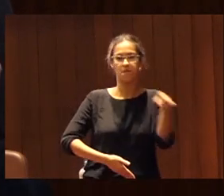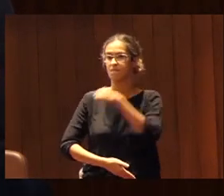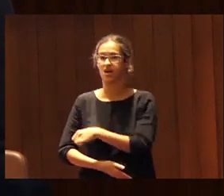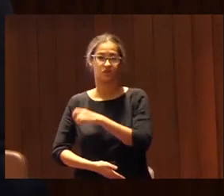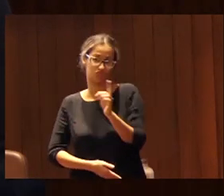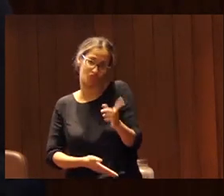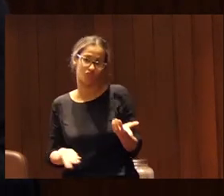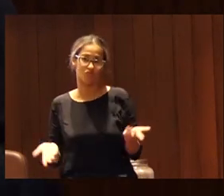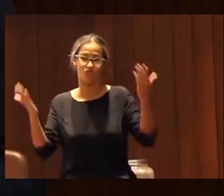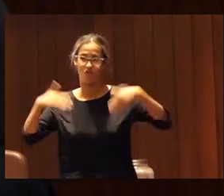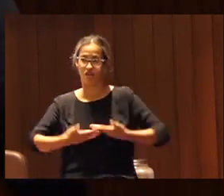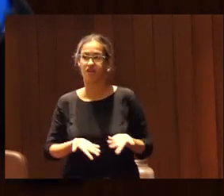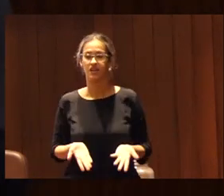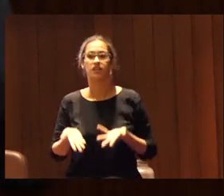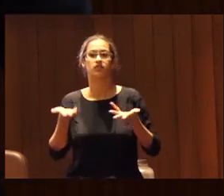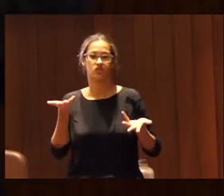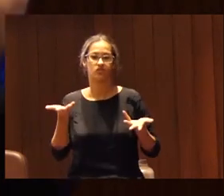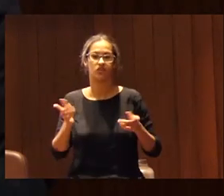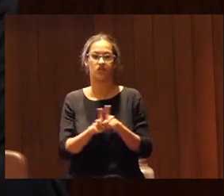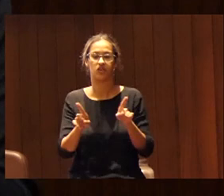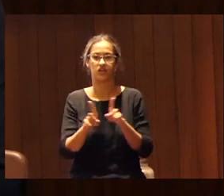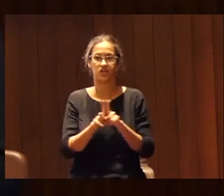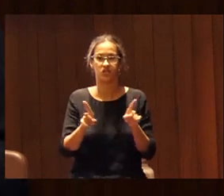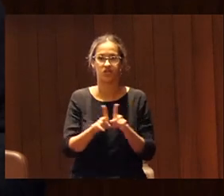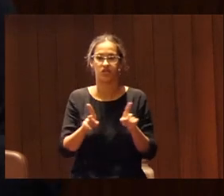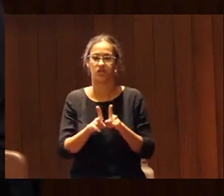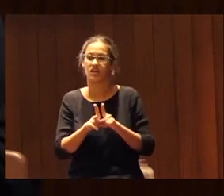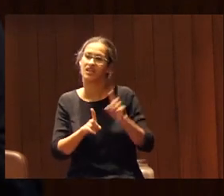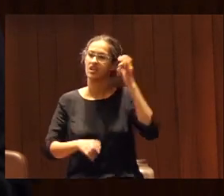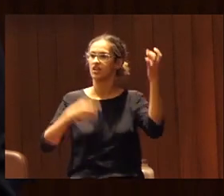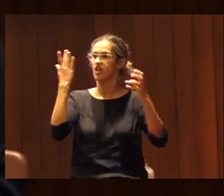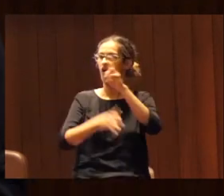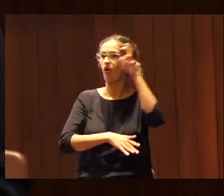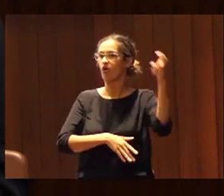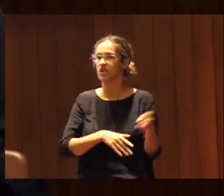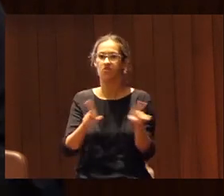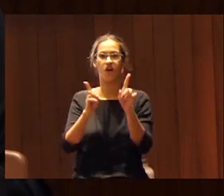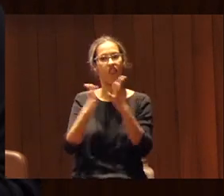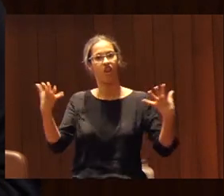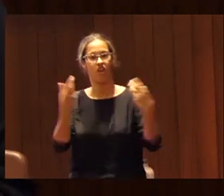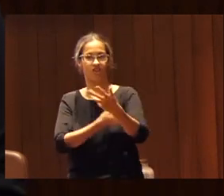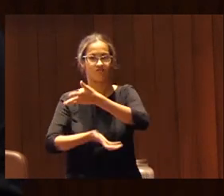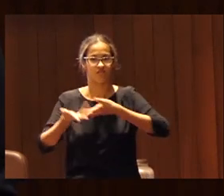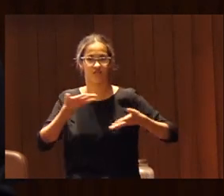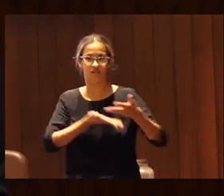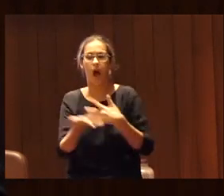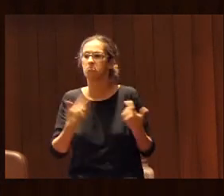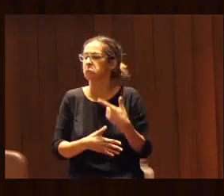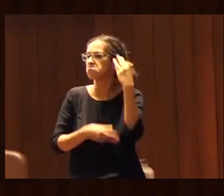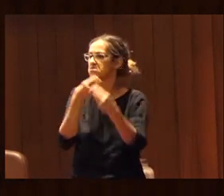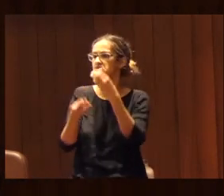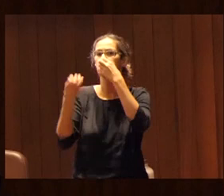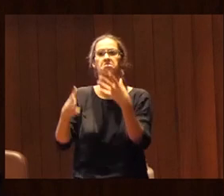actividades y están realizando pues no sé acrobacias otro tipo de actividades que las hacen de forma conjunta bien me parece acertado